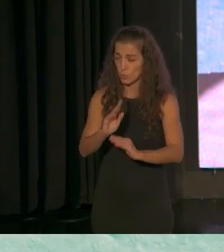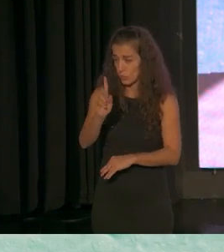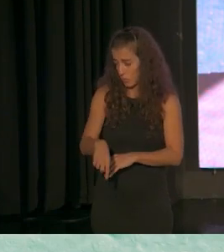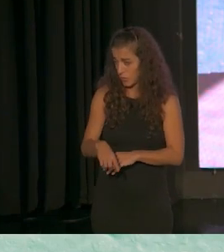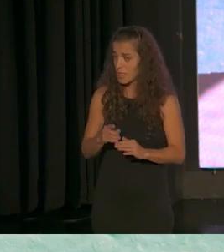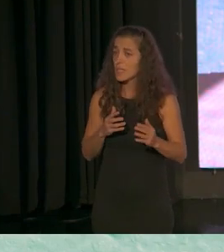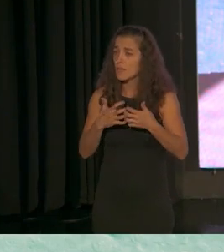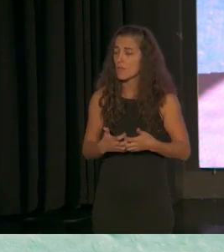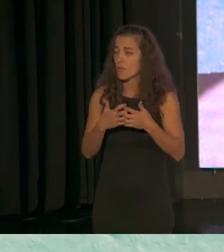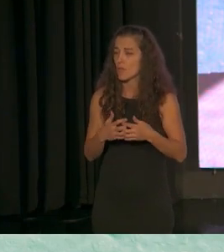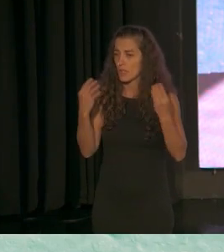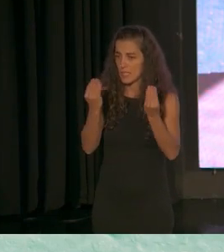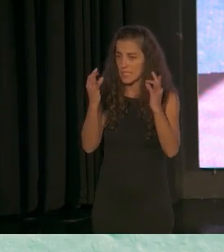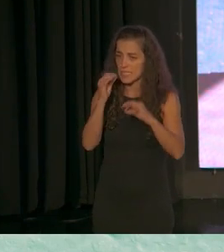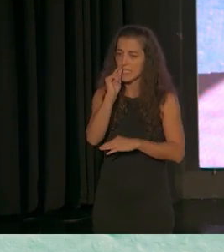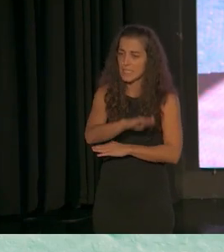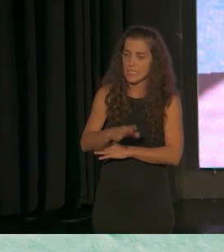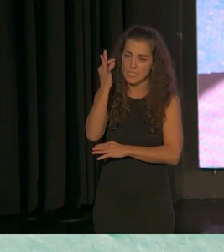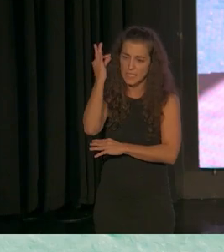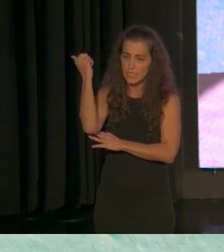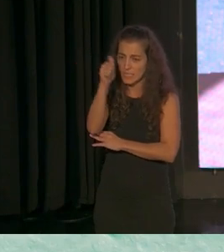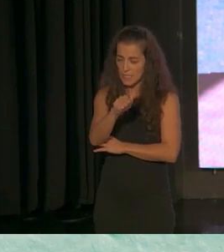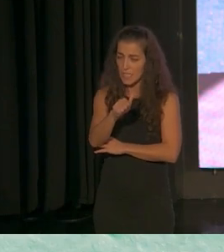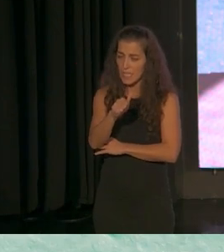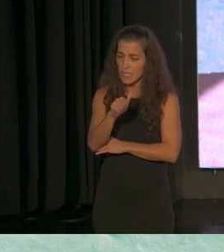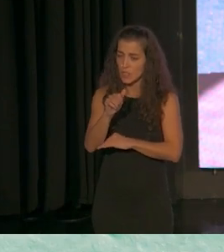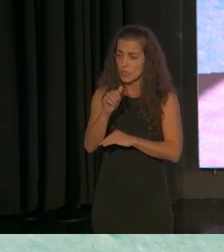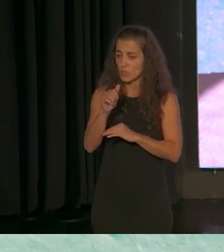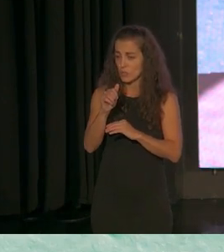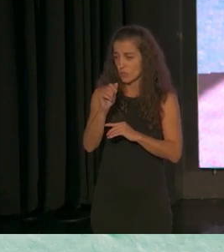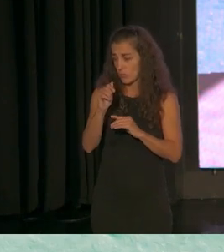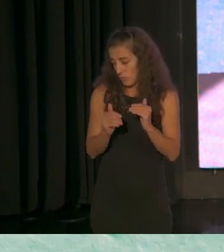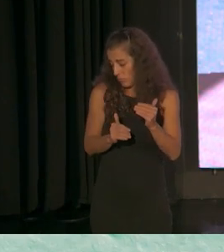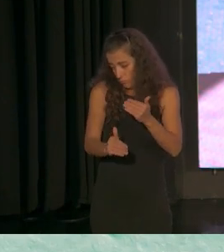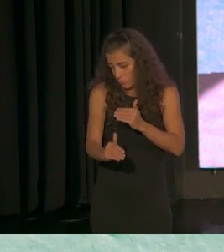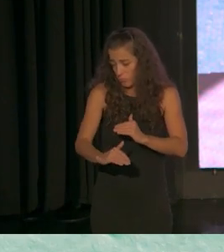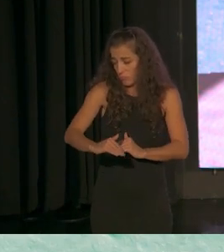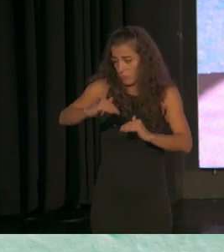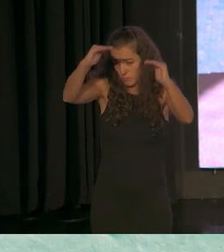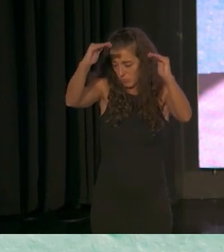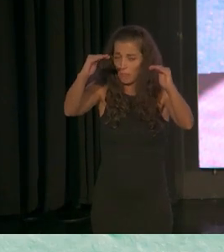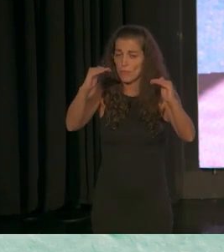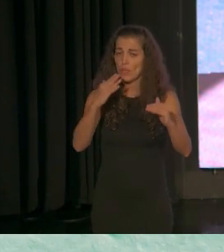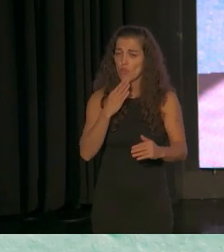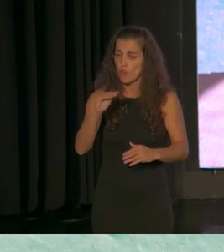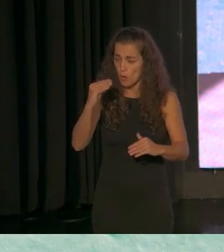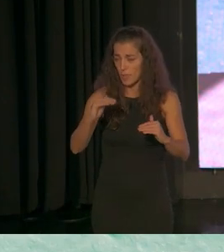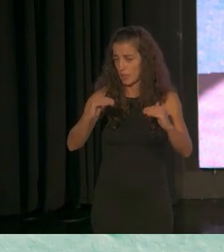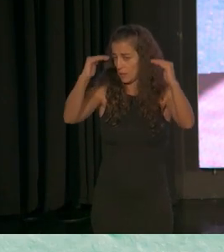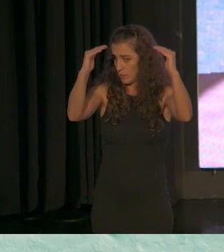funcionamiento de los niños y niñas y posteriormente chicos y chicas y ciudadanos y ciudadanas es